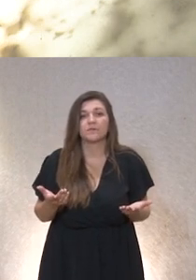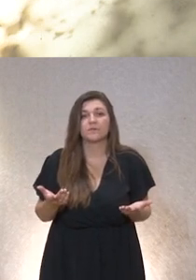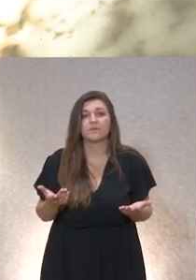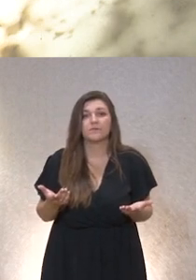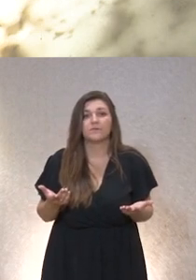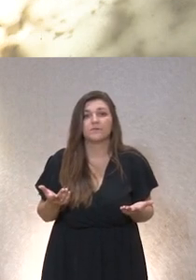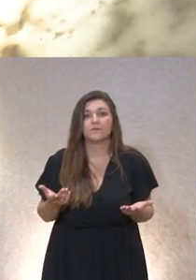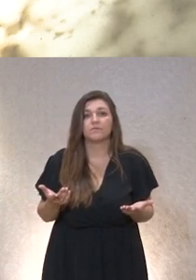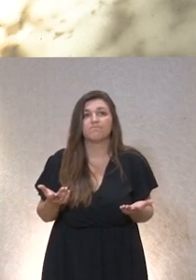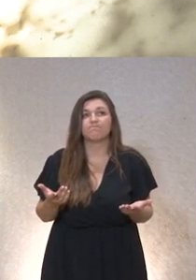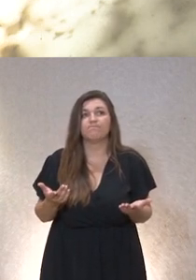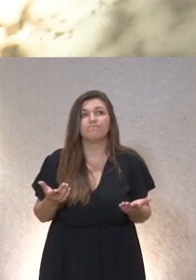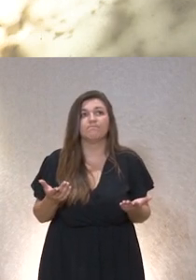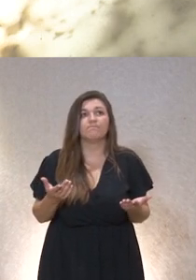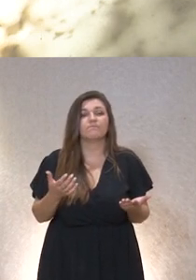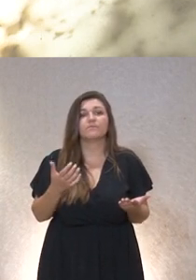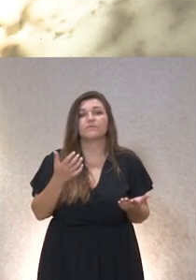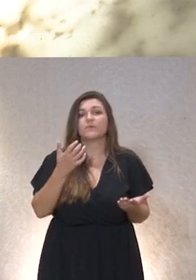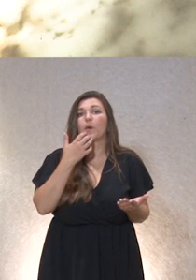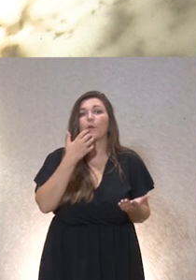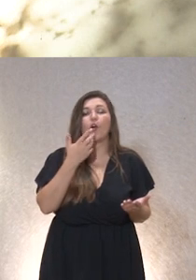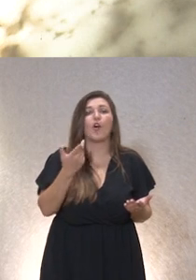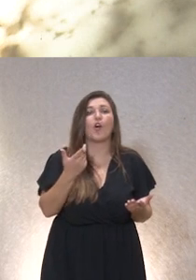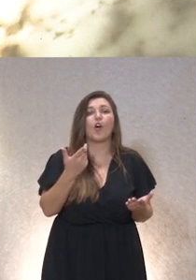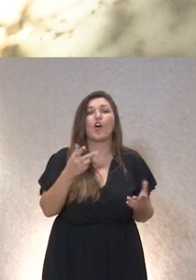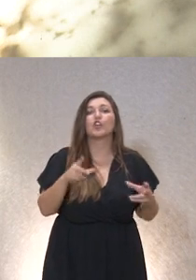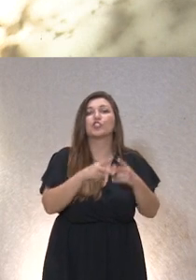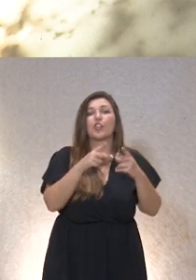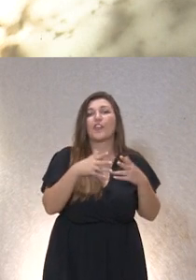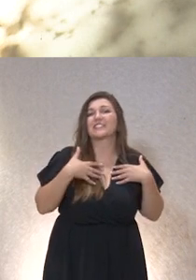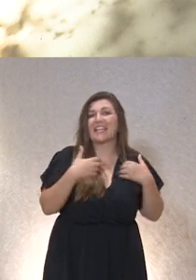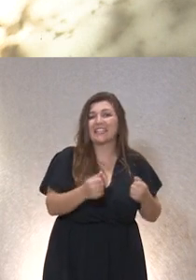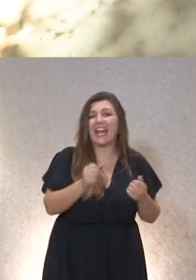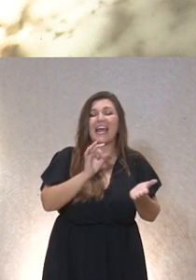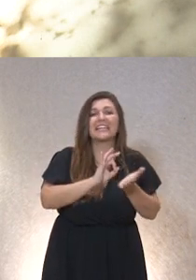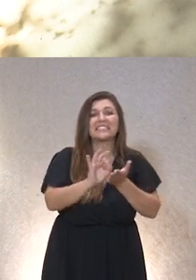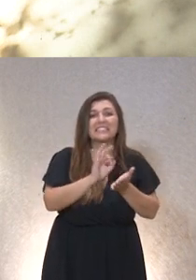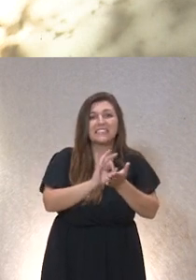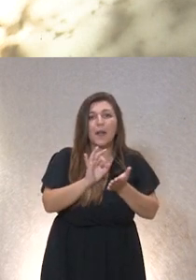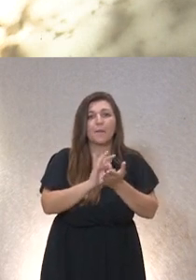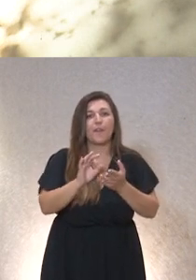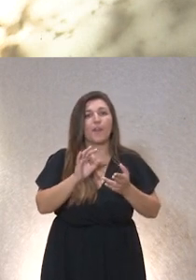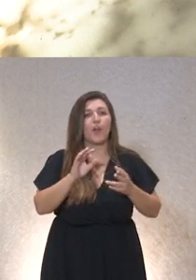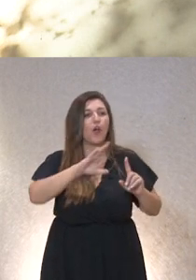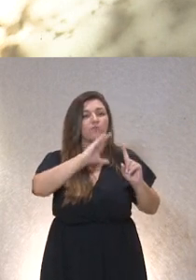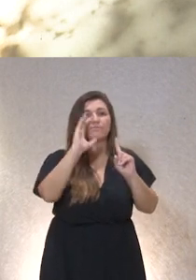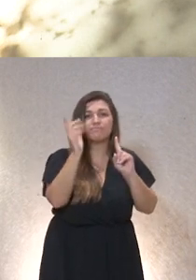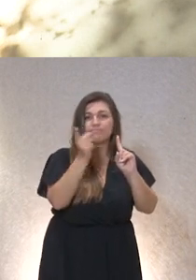todo esto nos tenemos un poco por ejemplo en áreas autosanitarias tenemos servicios de evaluación de diagnóstico